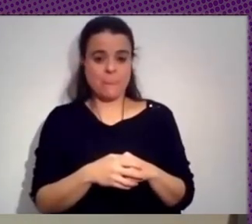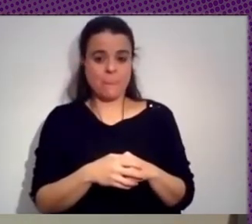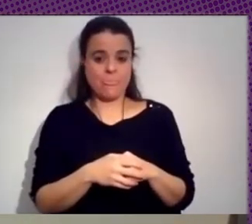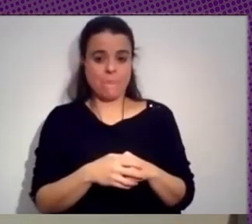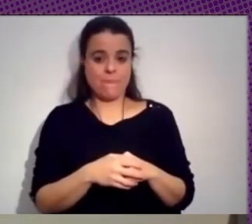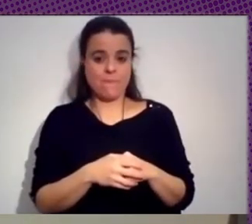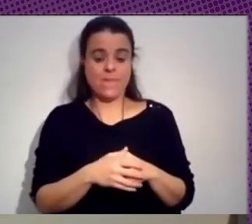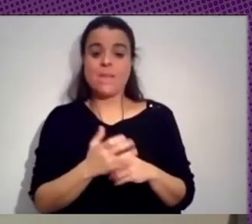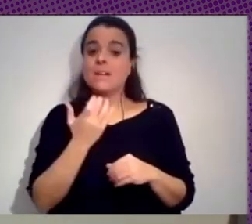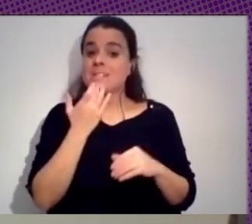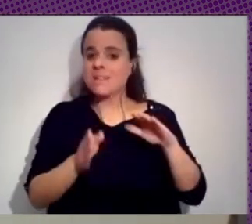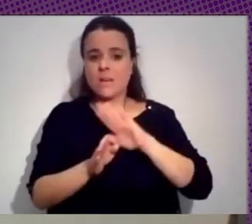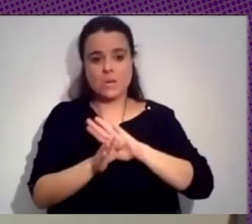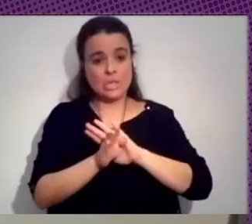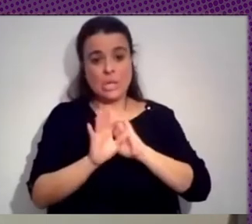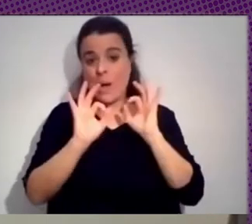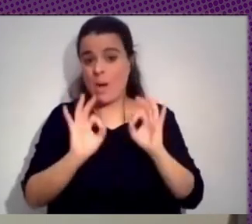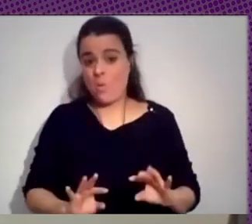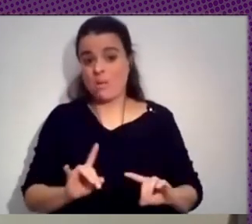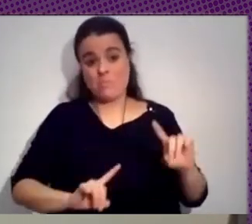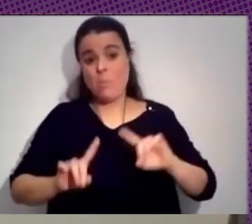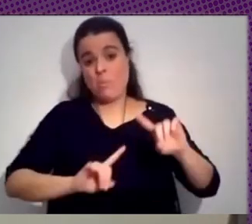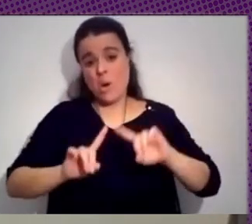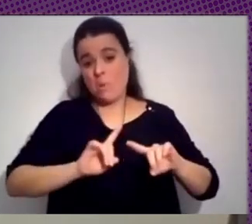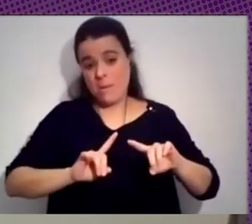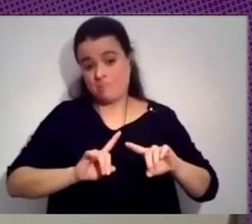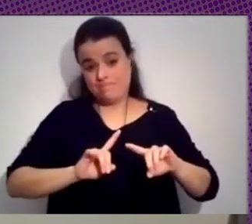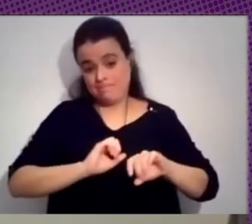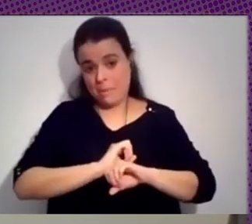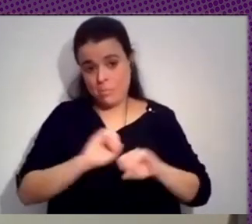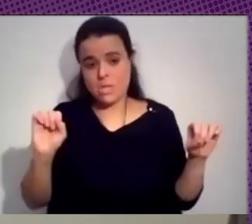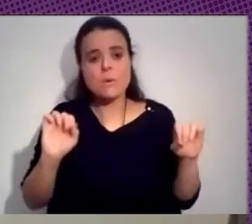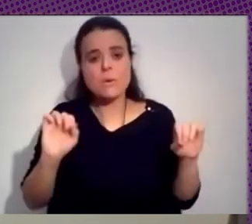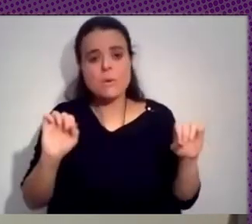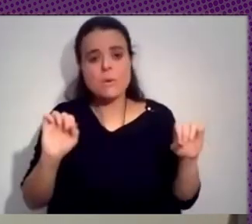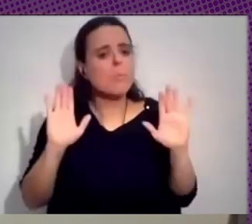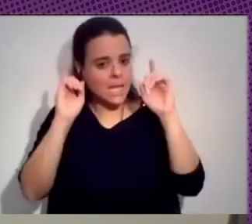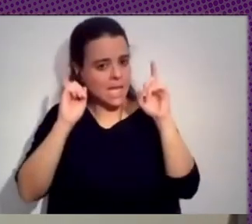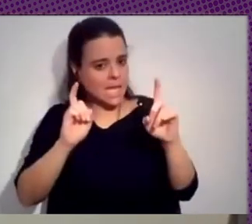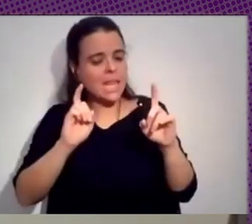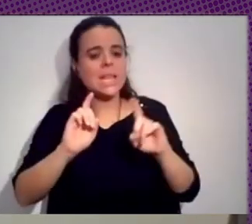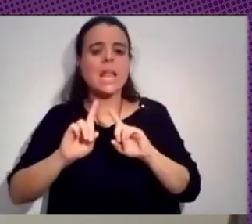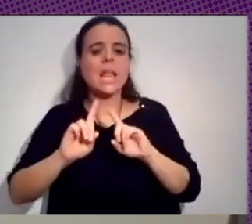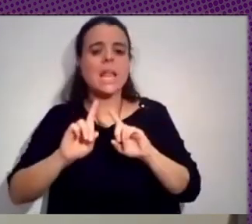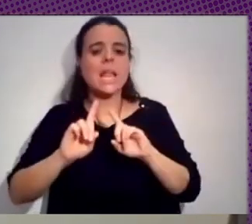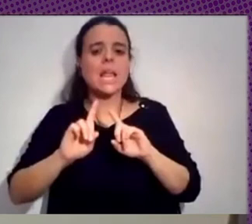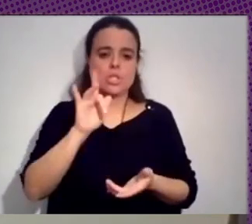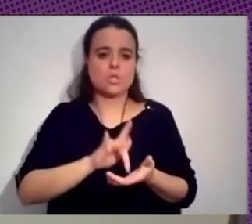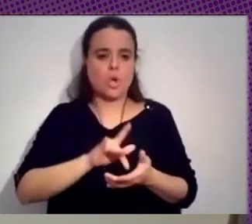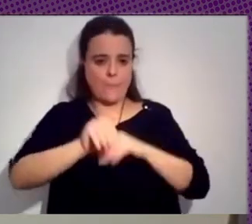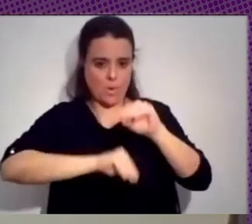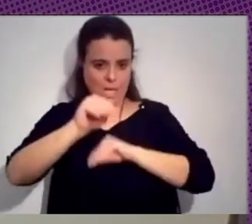lamentablemente no, como no se escucha bien, no vamos a poder. Pero bueno, vamos a hacer el intento y luego vamos a hacer la ronda de preguntas. Así que, bueno, Eloy,